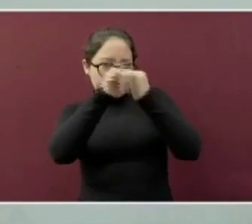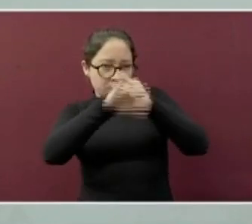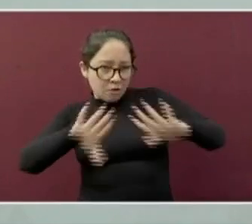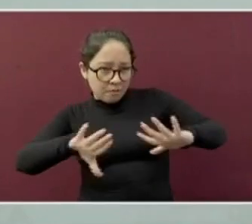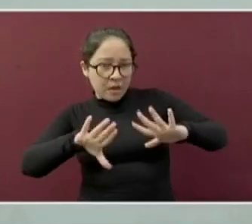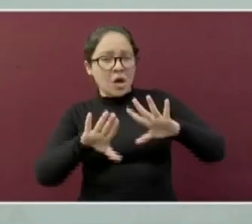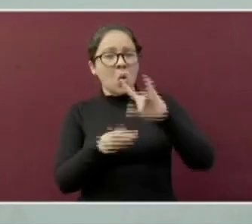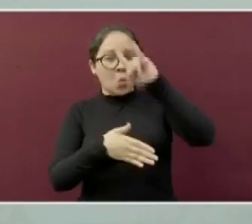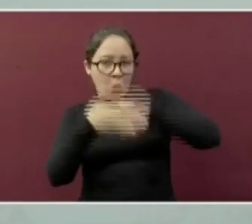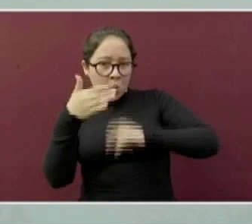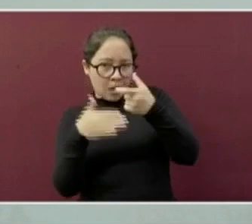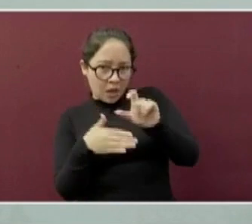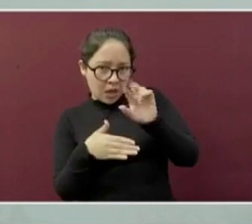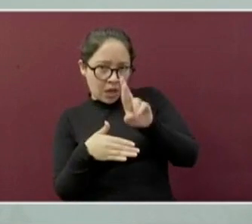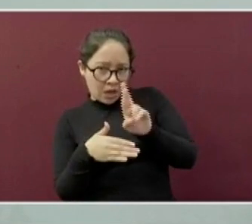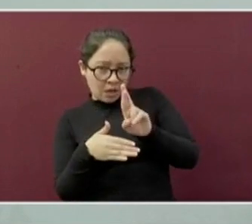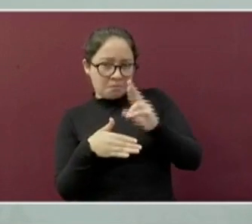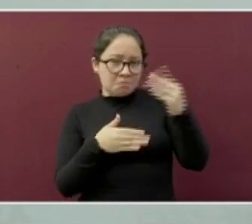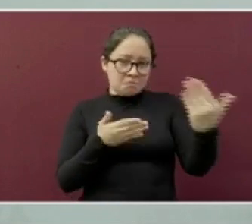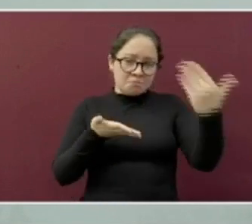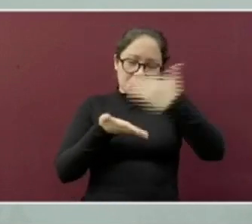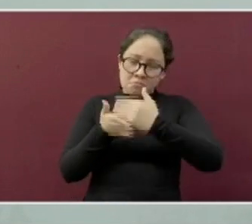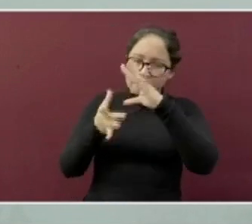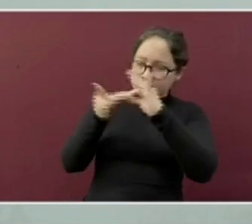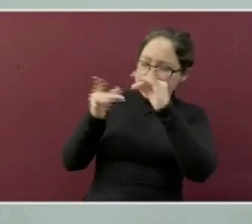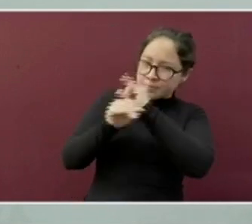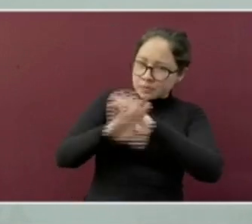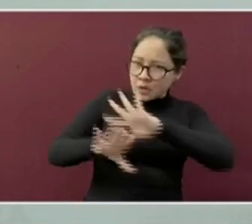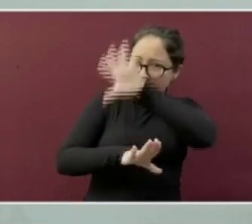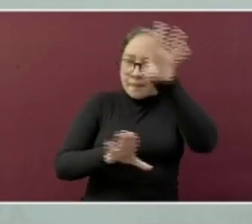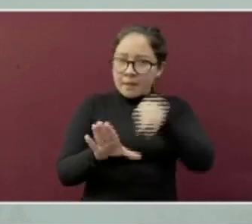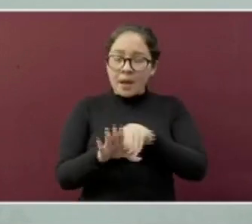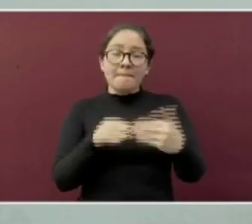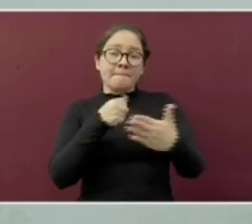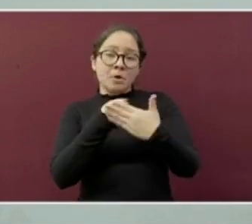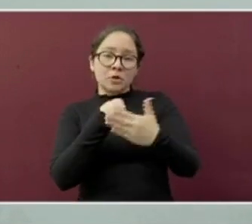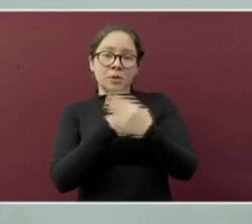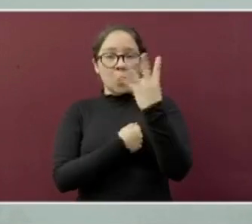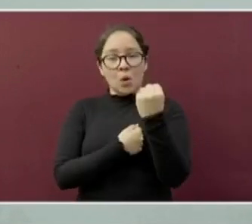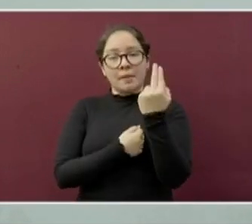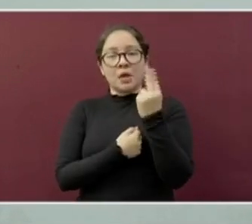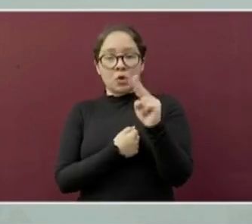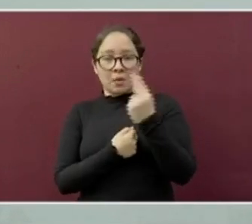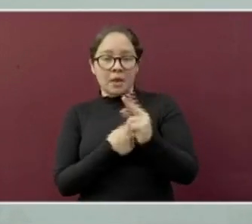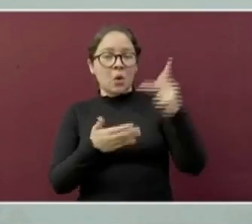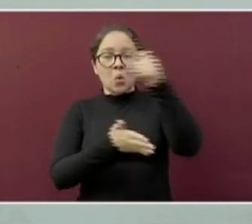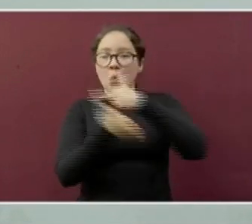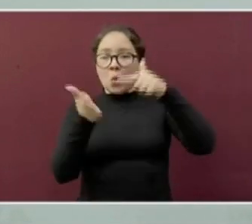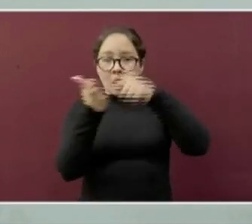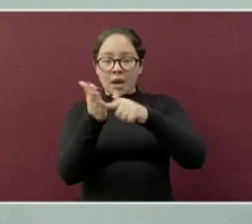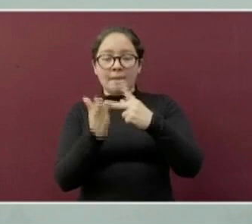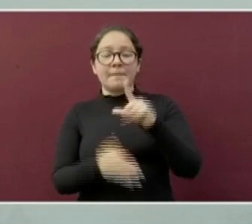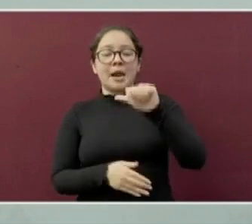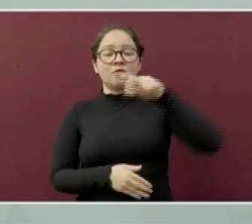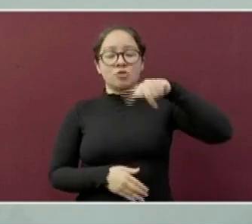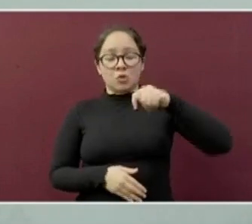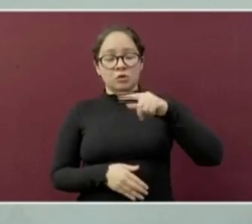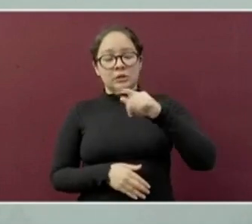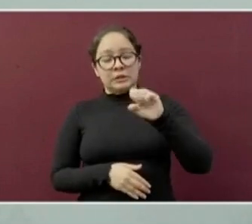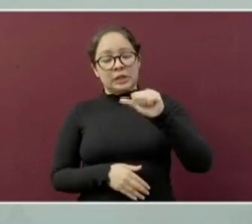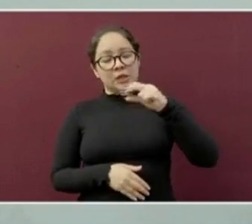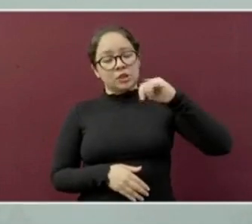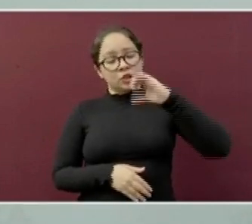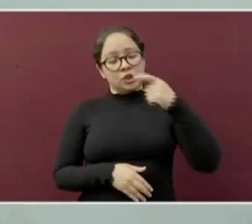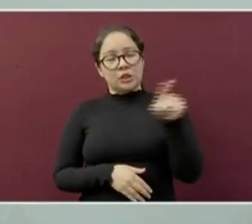El próximo 9 de noviembre estaremos en Platón Sánchez y Poza Rica, el